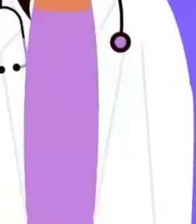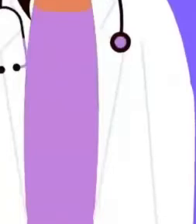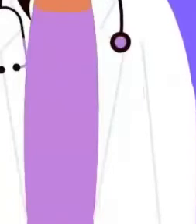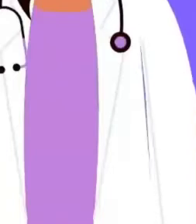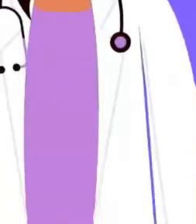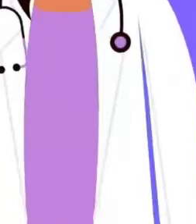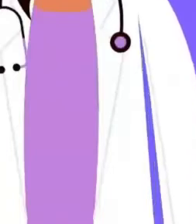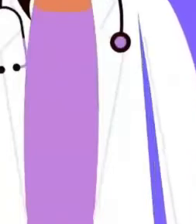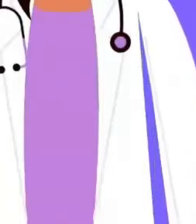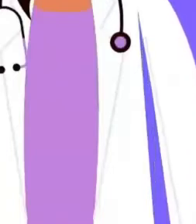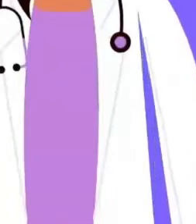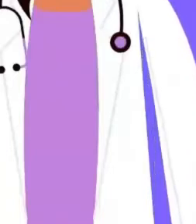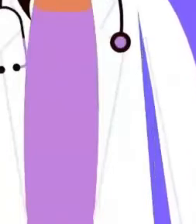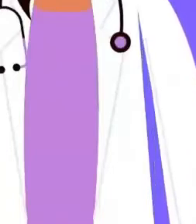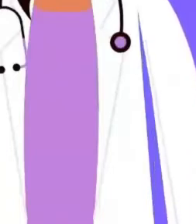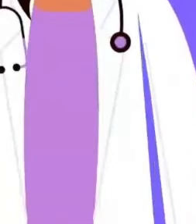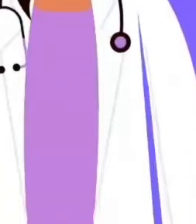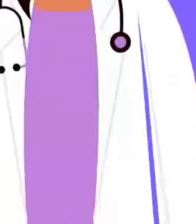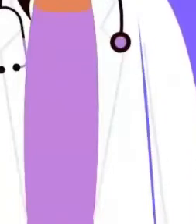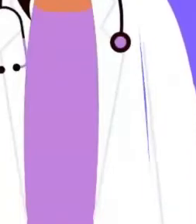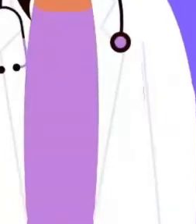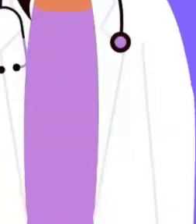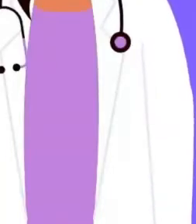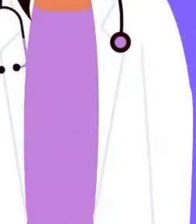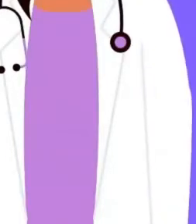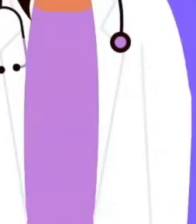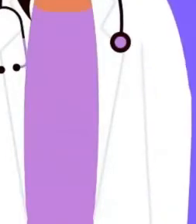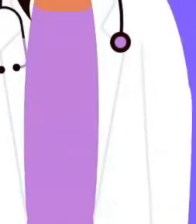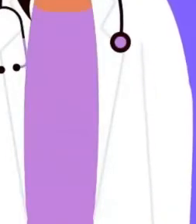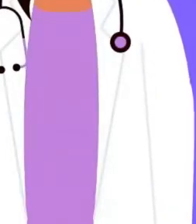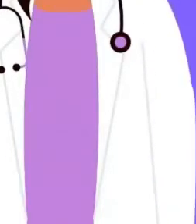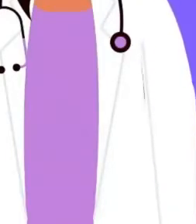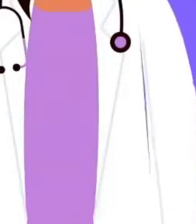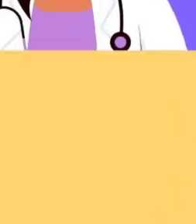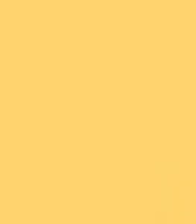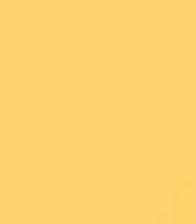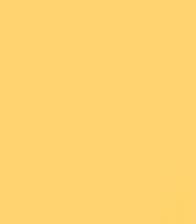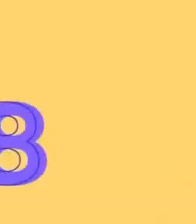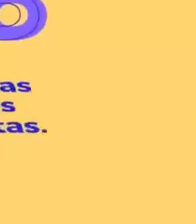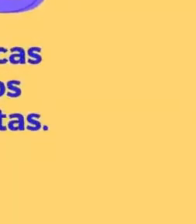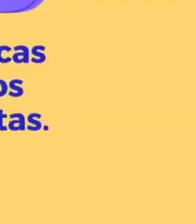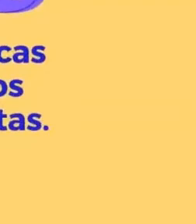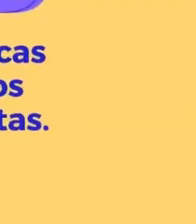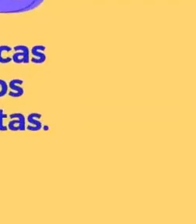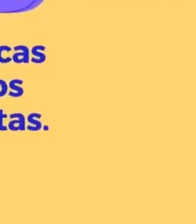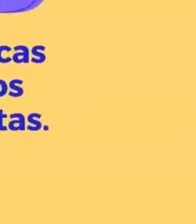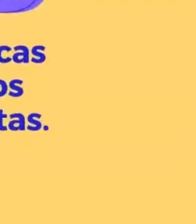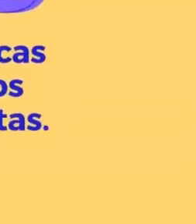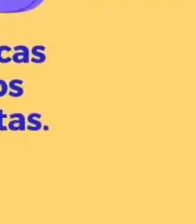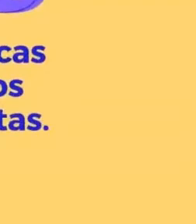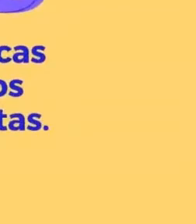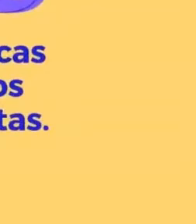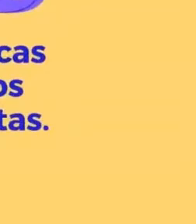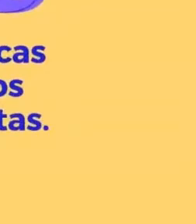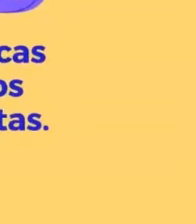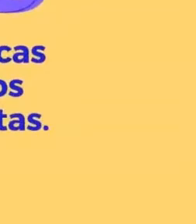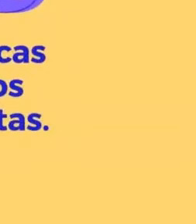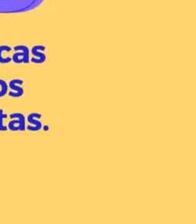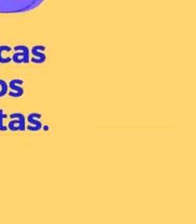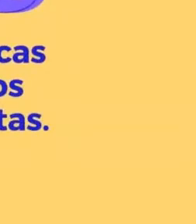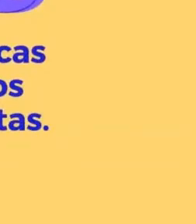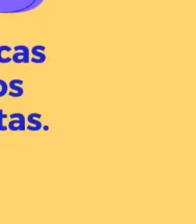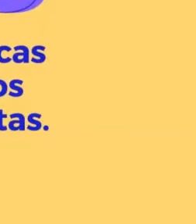,694 son médicas y médicos generales, mientras que 488